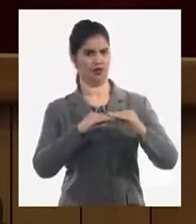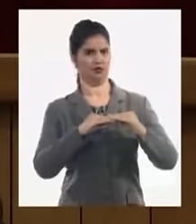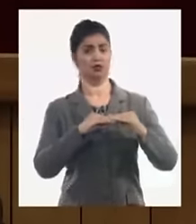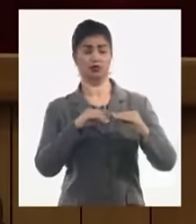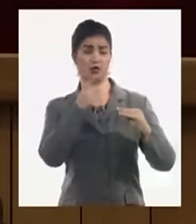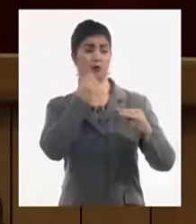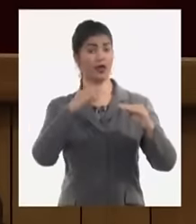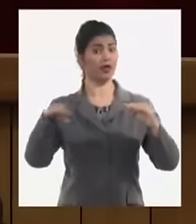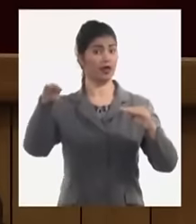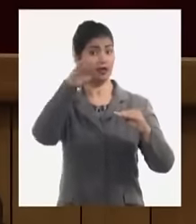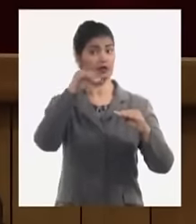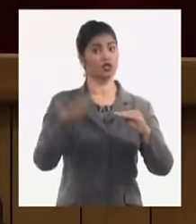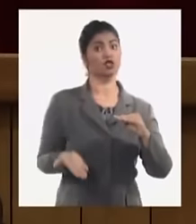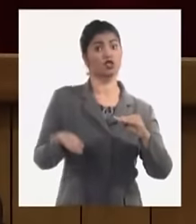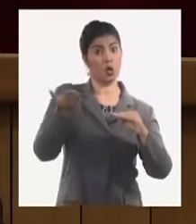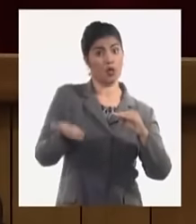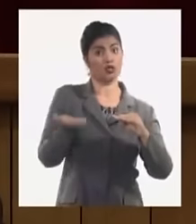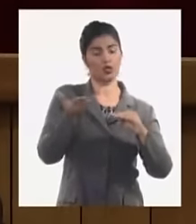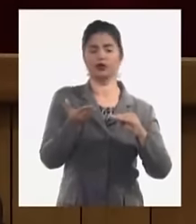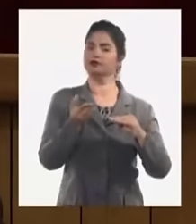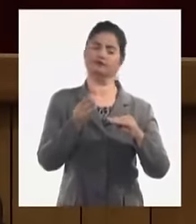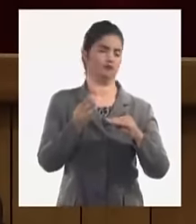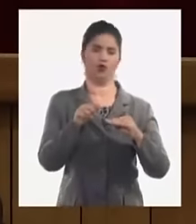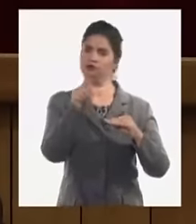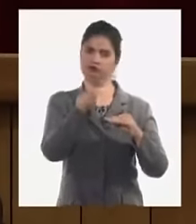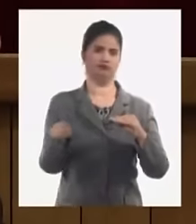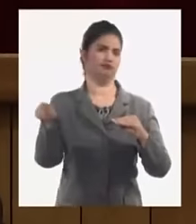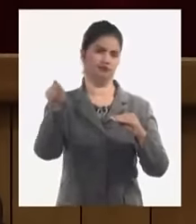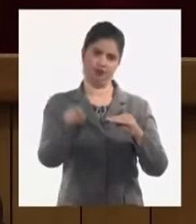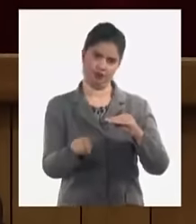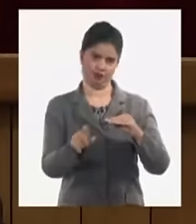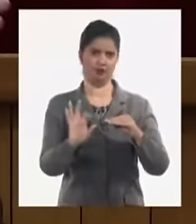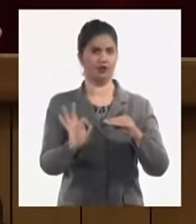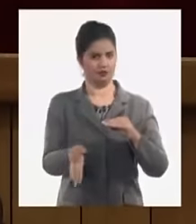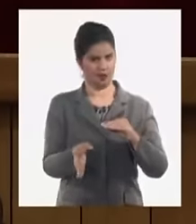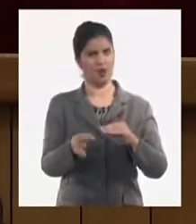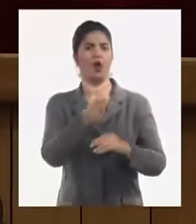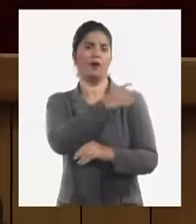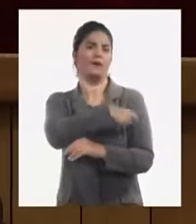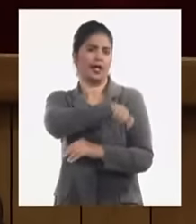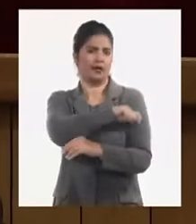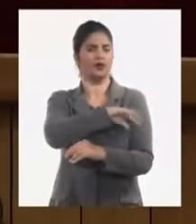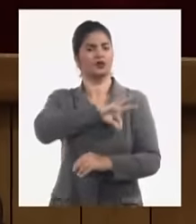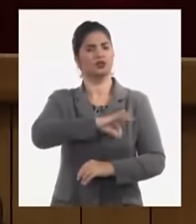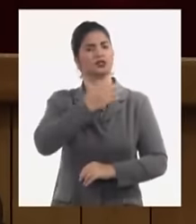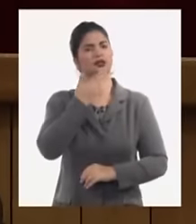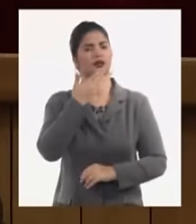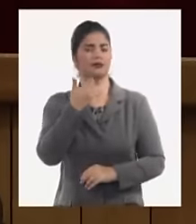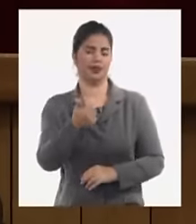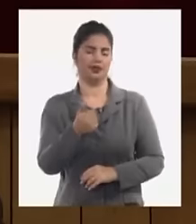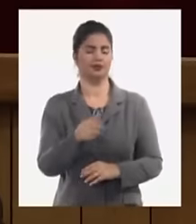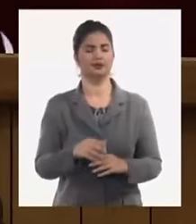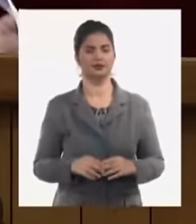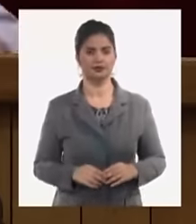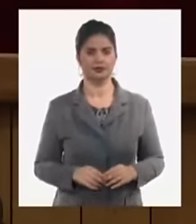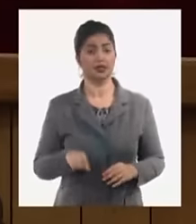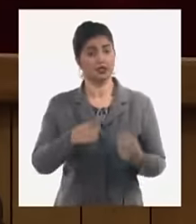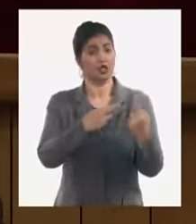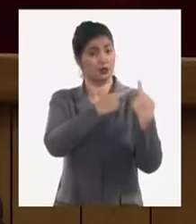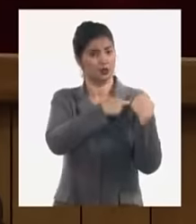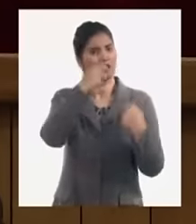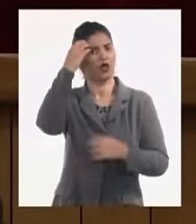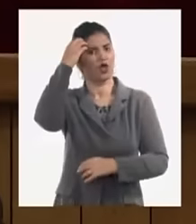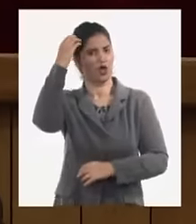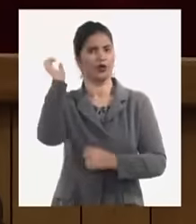riesgo los intereses del Estado los intereses del pueblo y para ello habrá determinadas normas en este